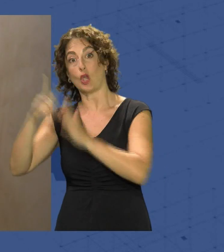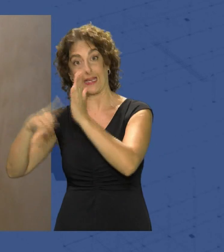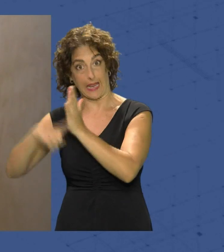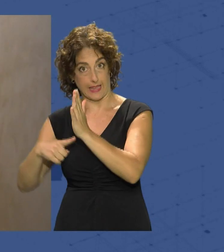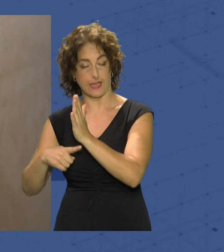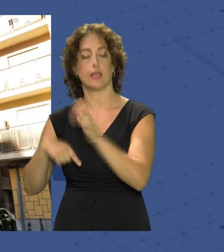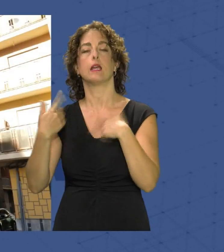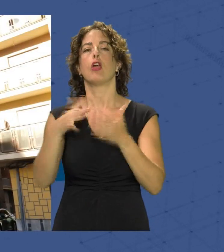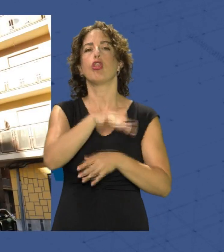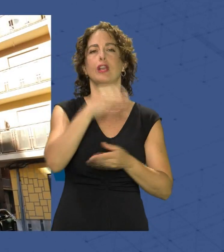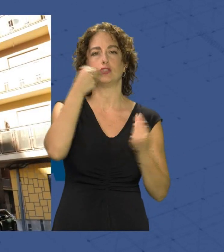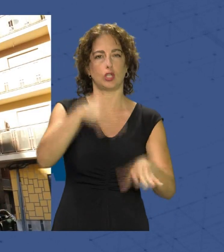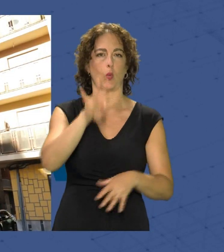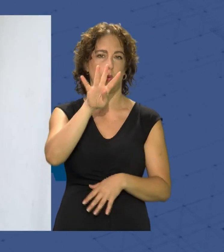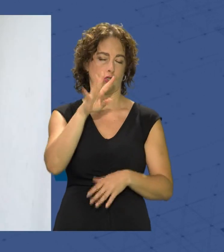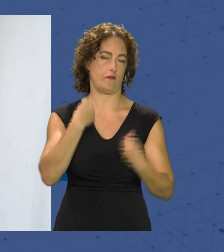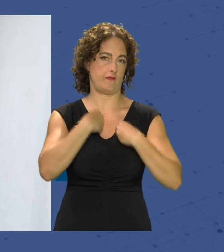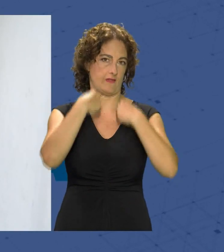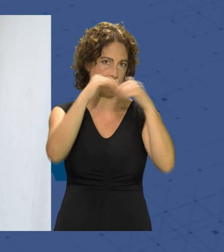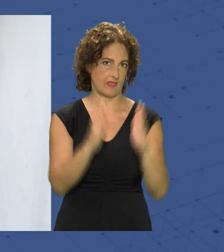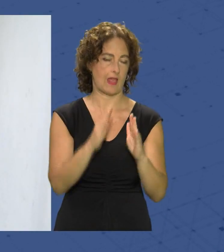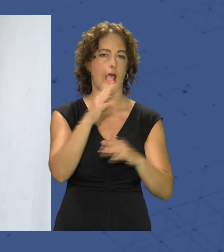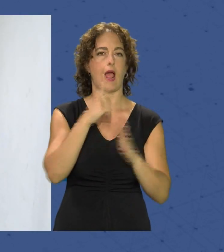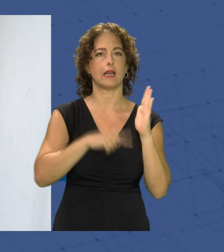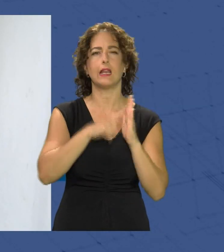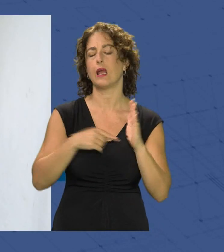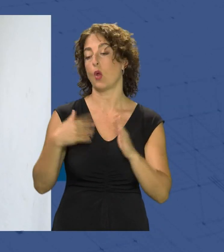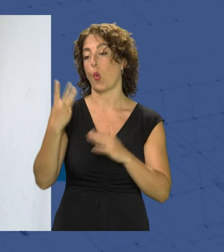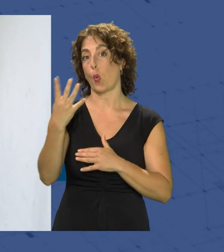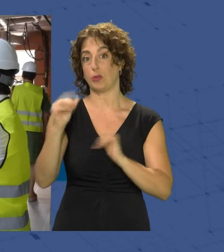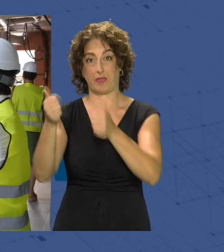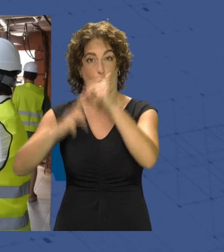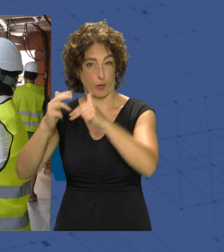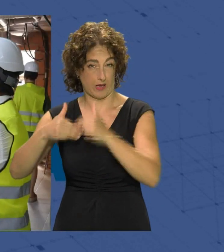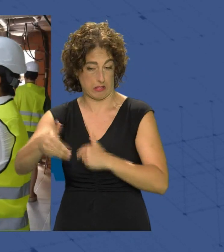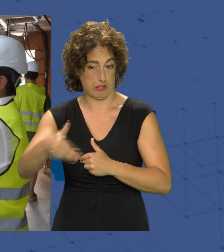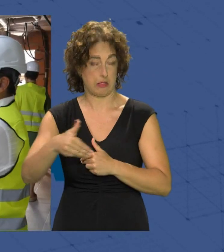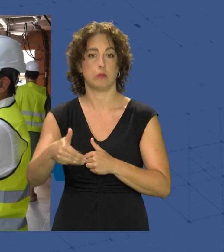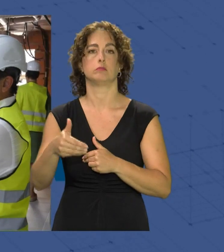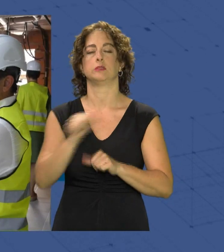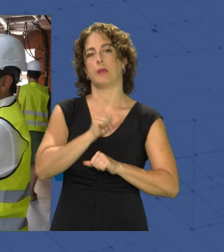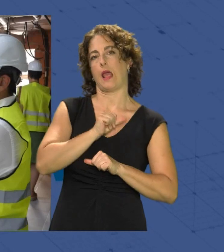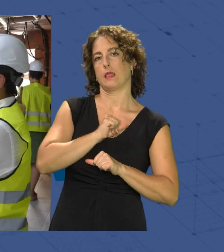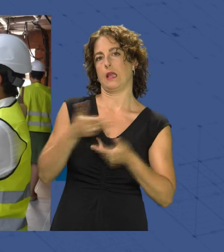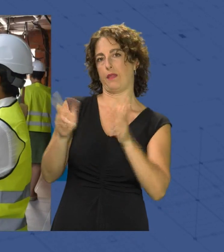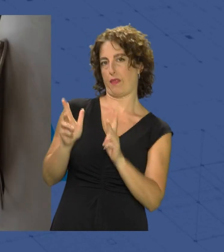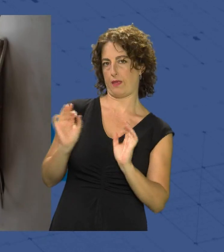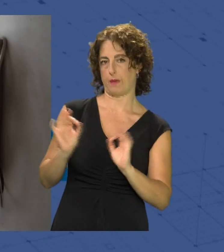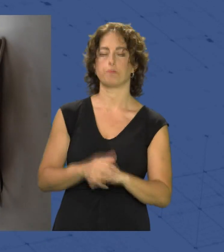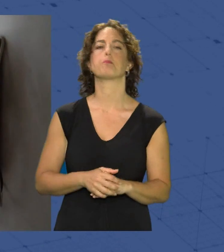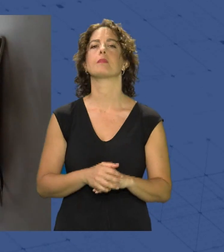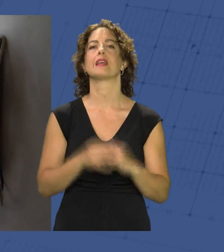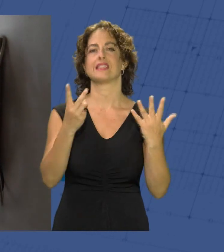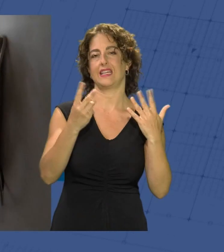Casco Histórico 4 viviendas en alquiler. Y hay otras cuatro promociones próximas a iniciarse, alguna ya a la espera de la oportuna licencia. Siete